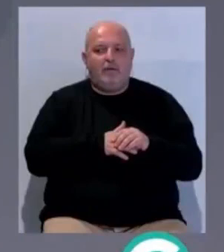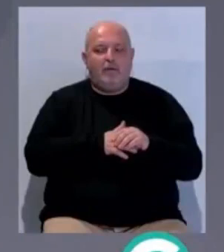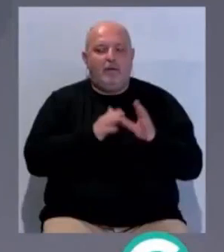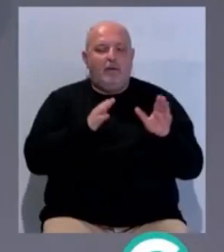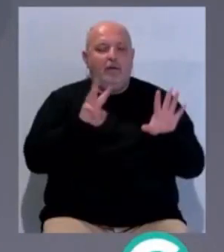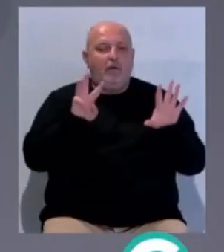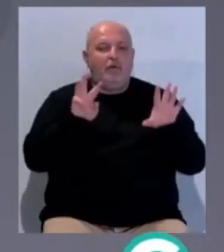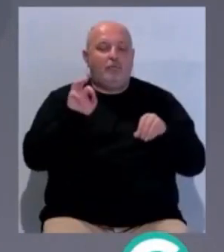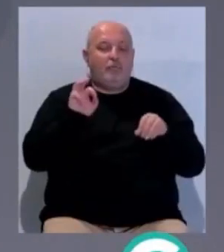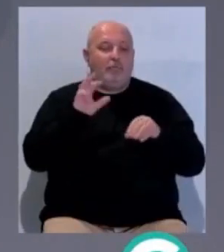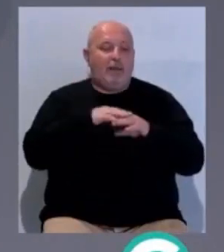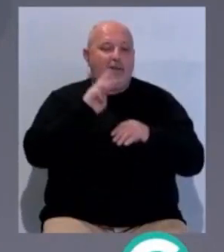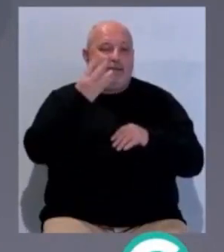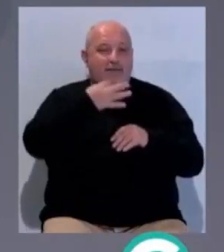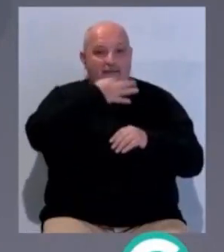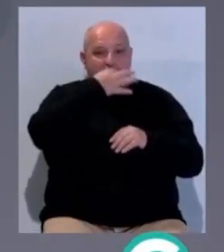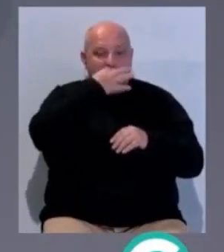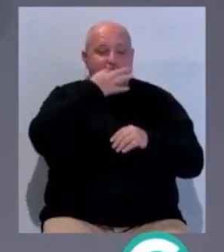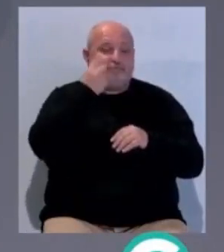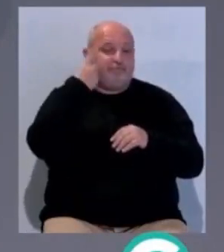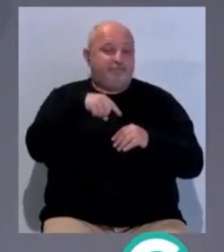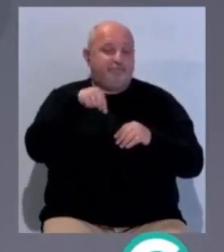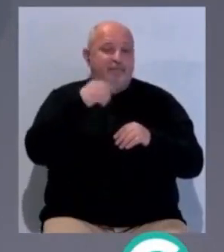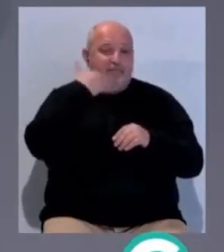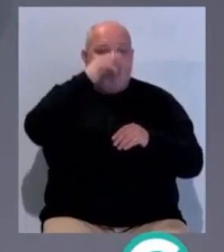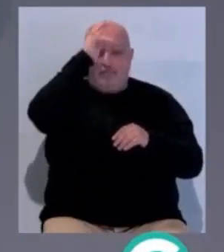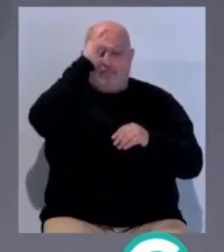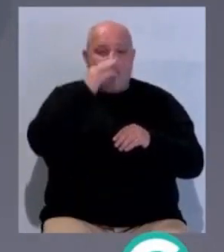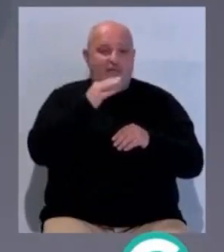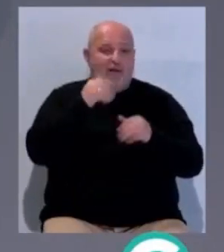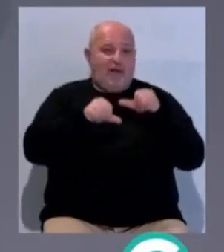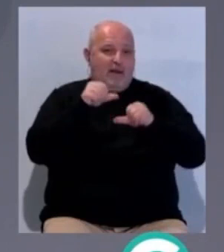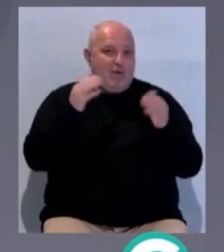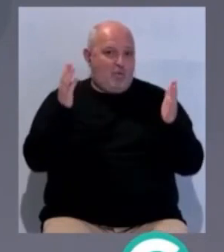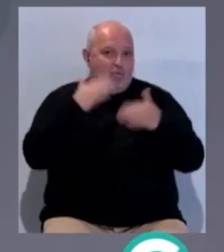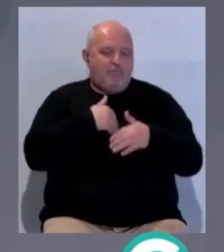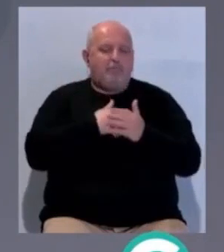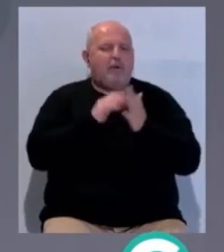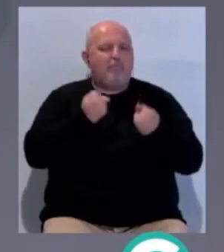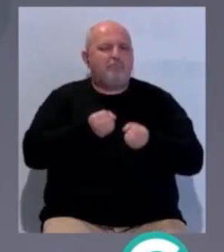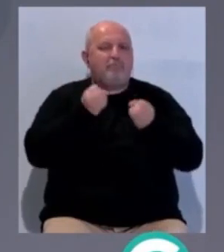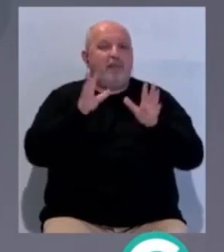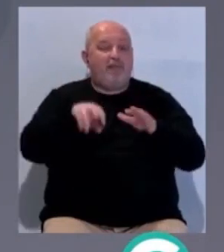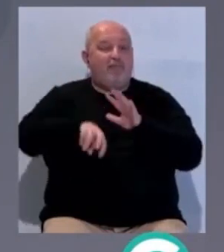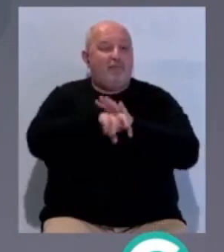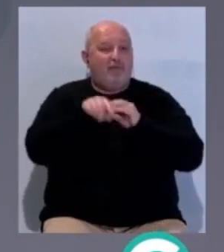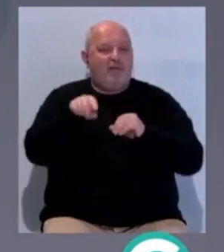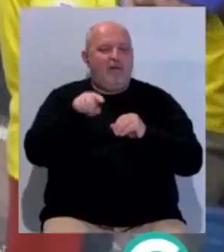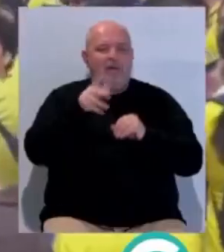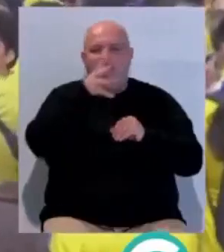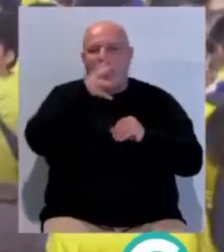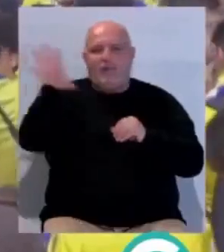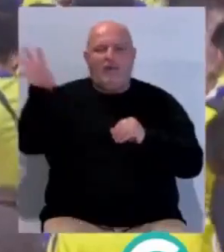Ocho minutos para las tres de la tarde. Ya saben que este fin de semana no hay jornada de liga, pero les contamos que el Cádiz Club de Fútbol ha